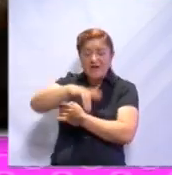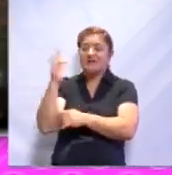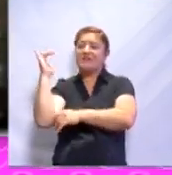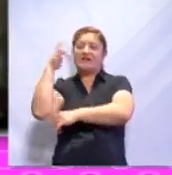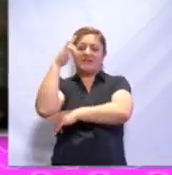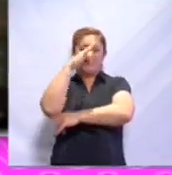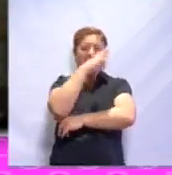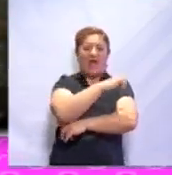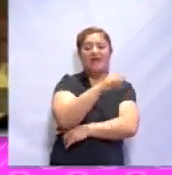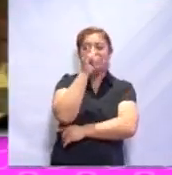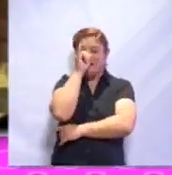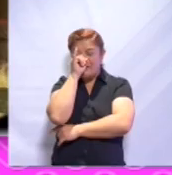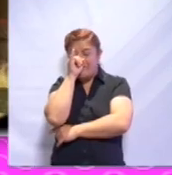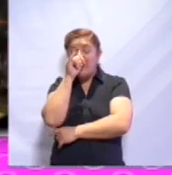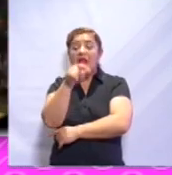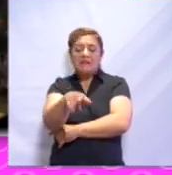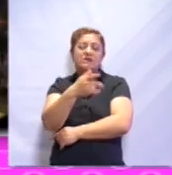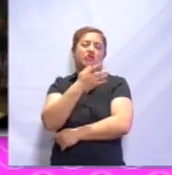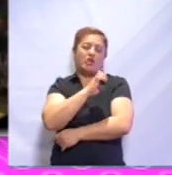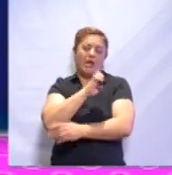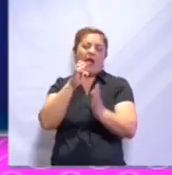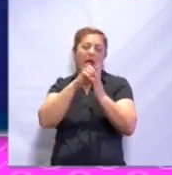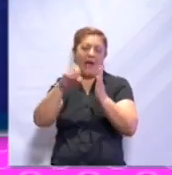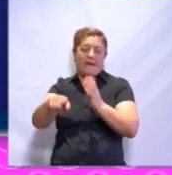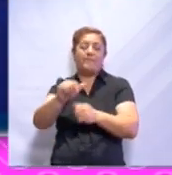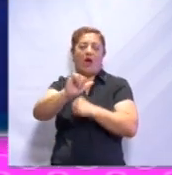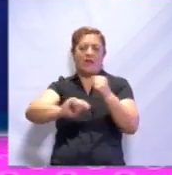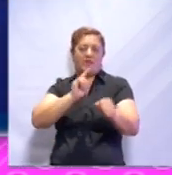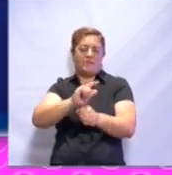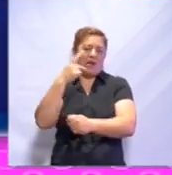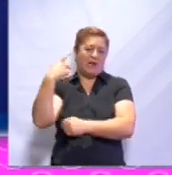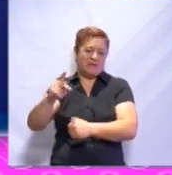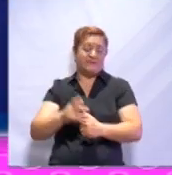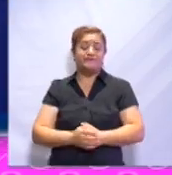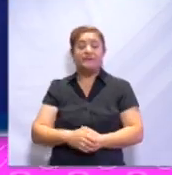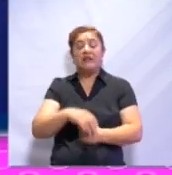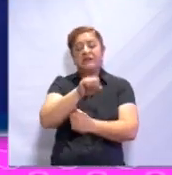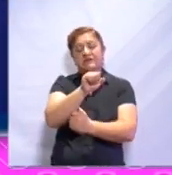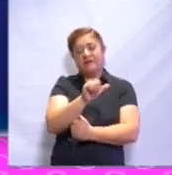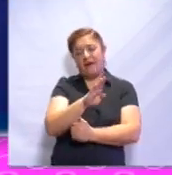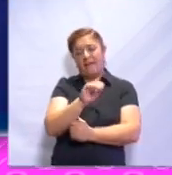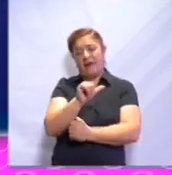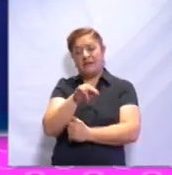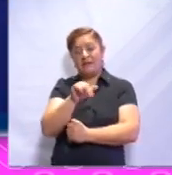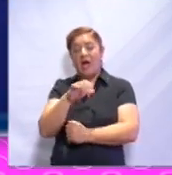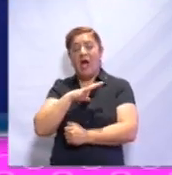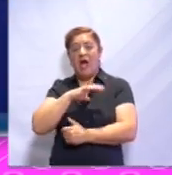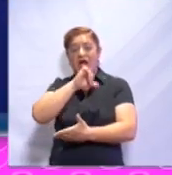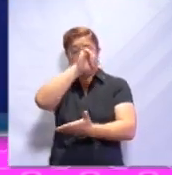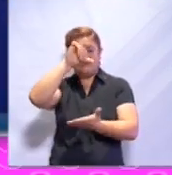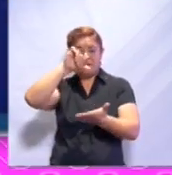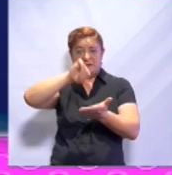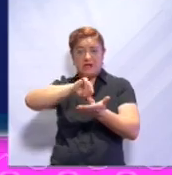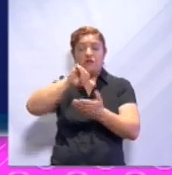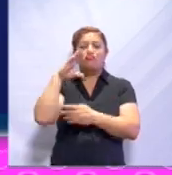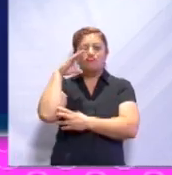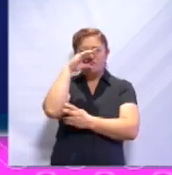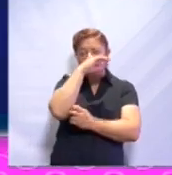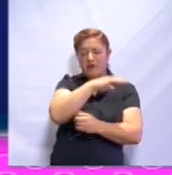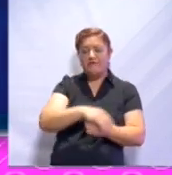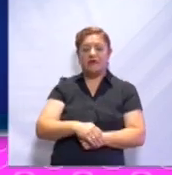rinocerontes son algunos ejemplos de su fauna. La sabana cubre territorios del centro de África,